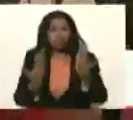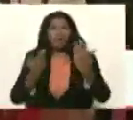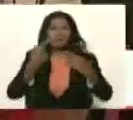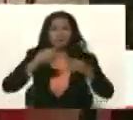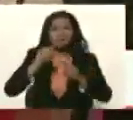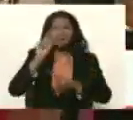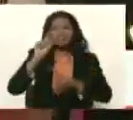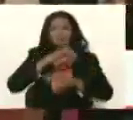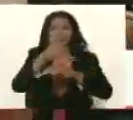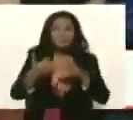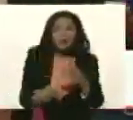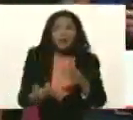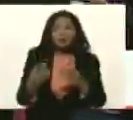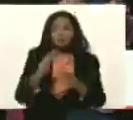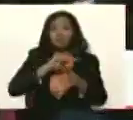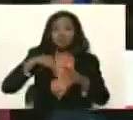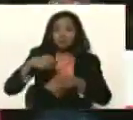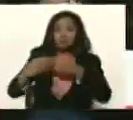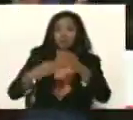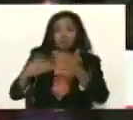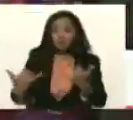necesito el plan, las prioridades.